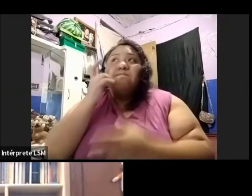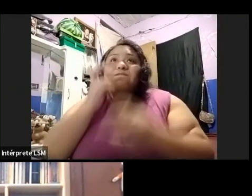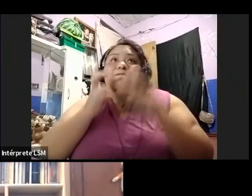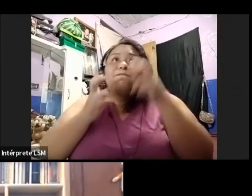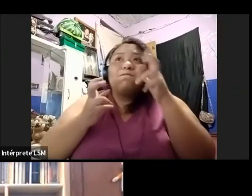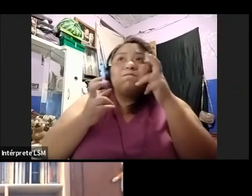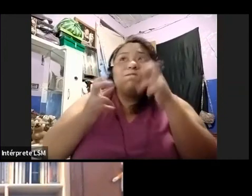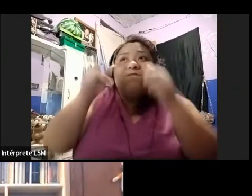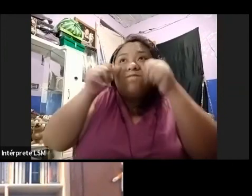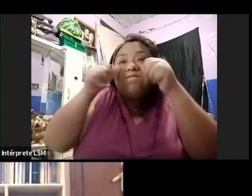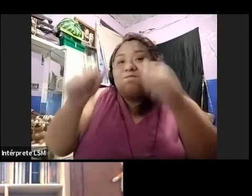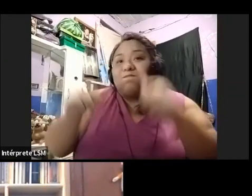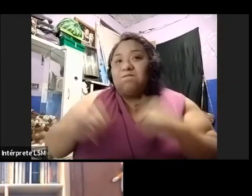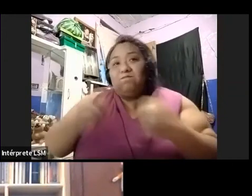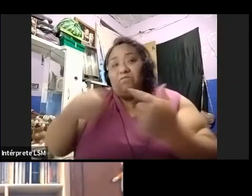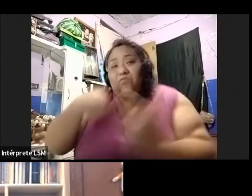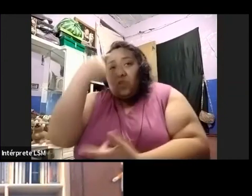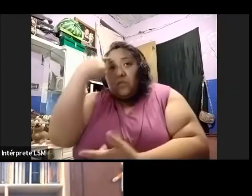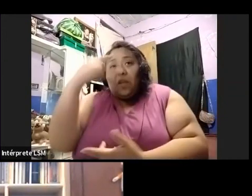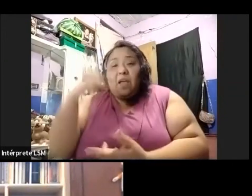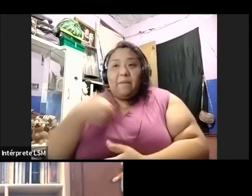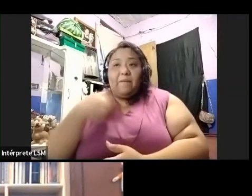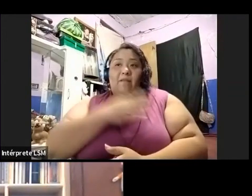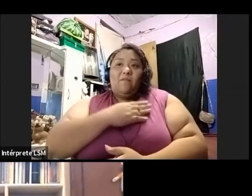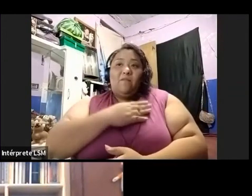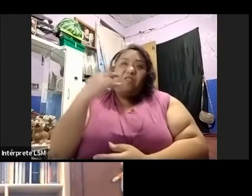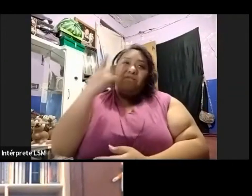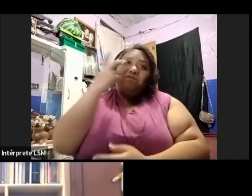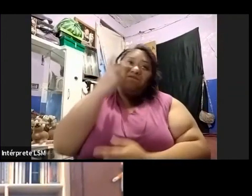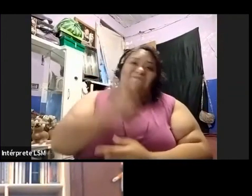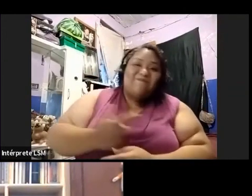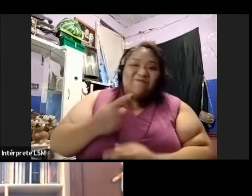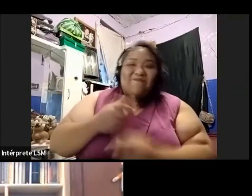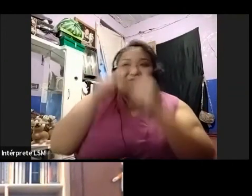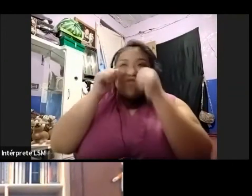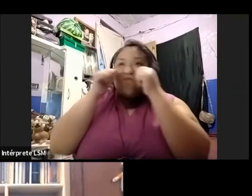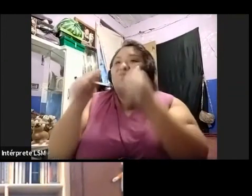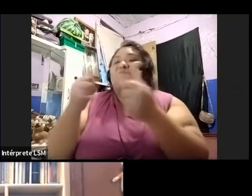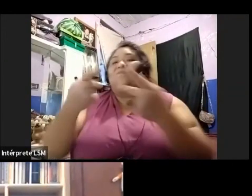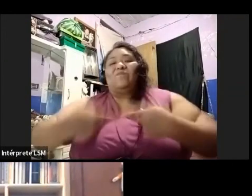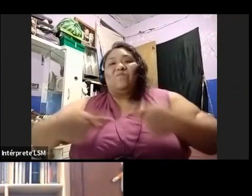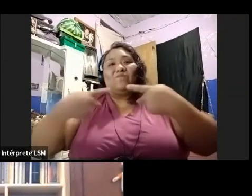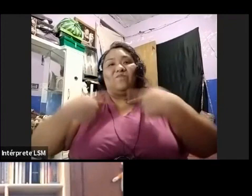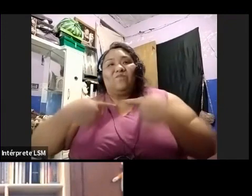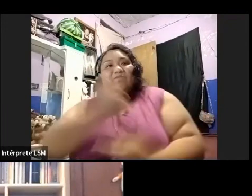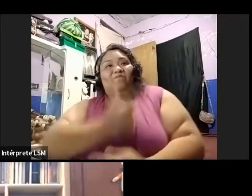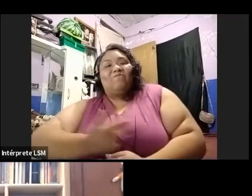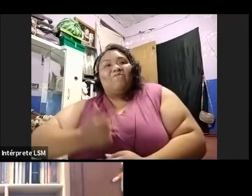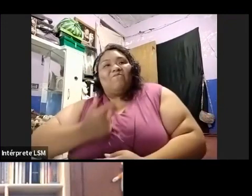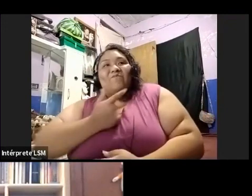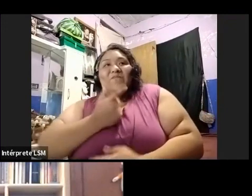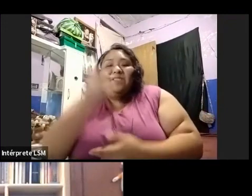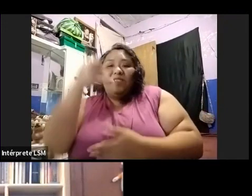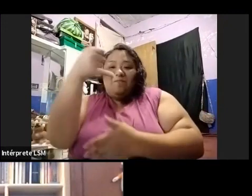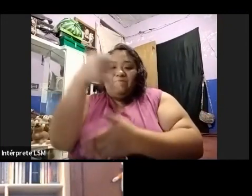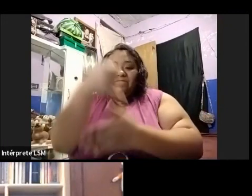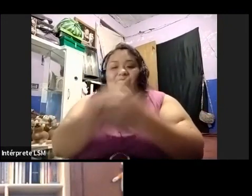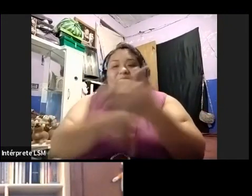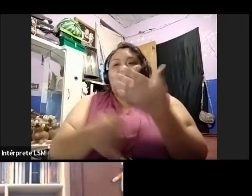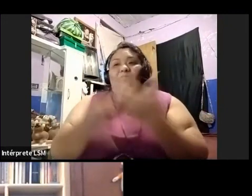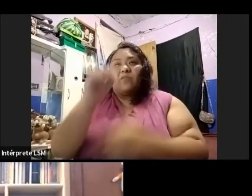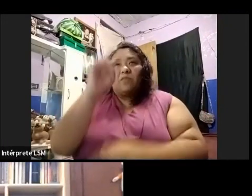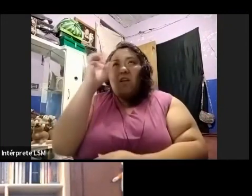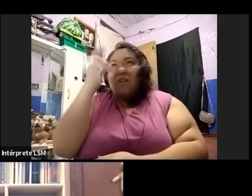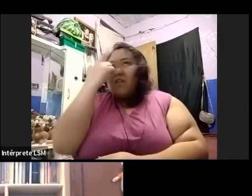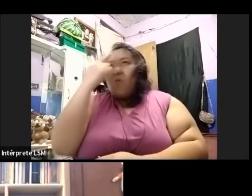para eso. Yo soy muy buena. A mí me gusta, me gusta escuchar a las personas. Me gusta ir hacia adentro. Precisamente, no recuerdo ahorita